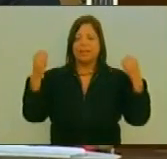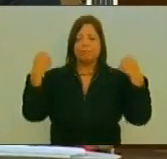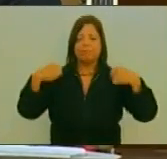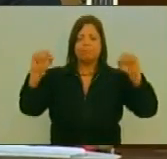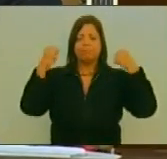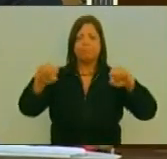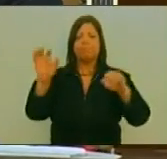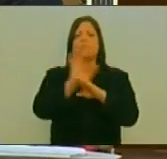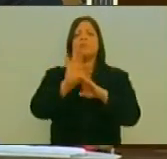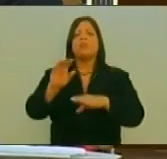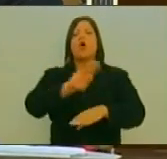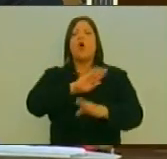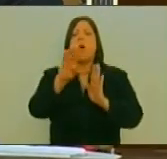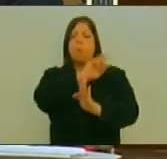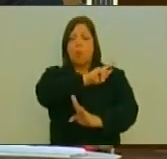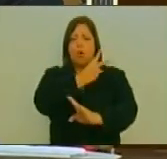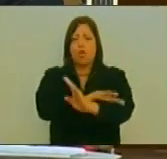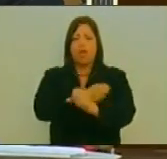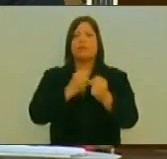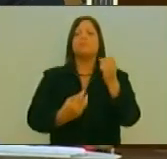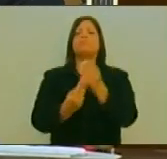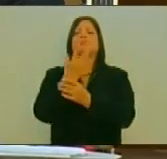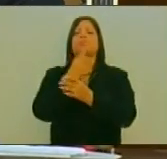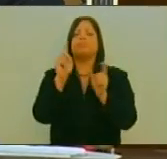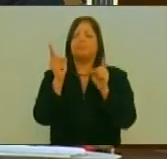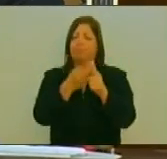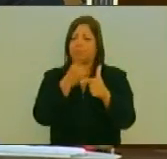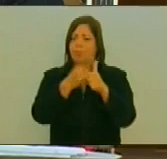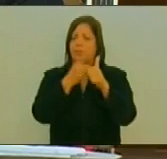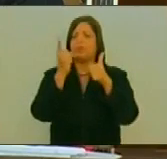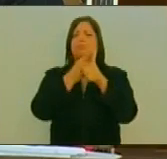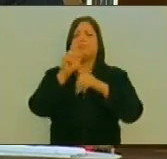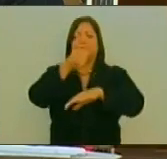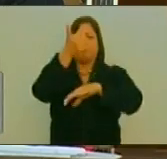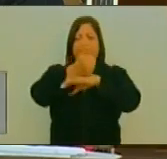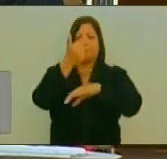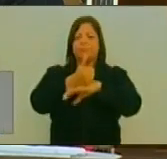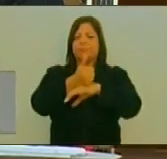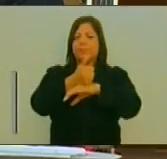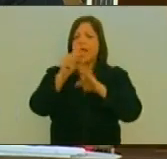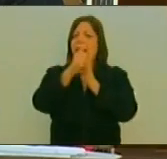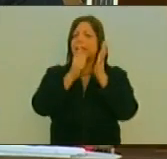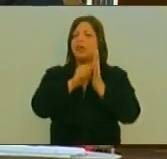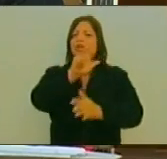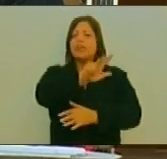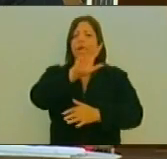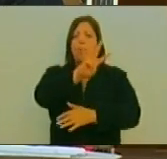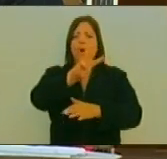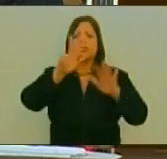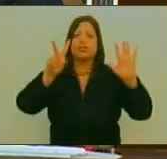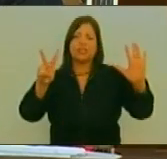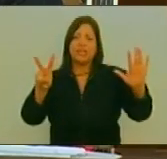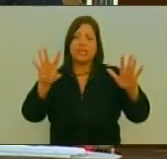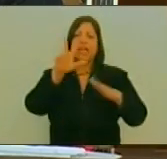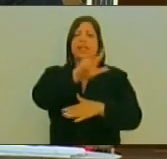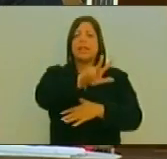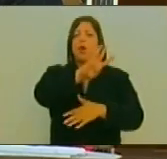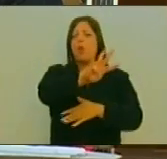Del poder Constituyente Originario De conformidad Con los artículos 347